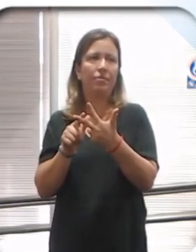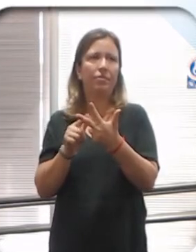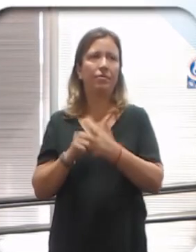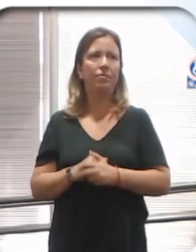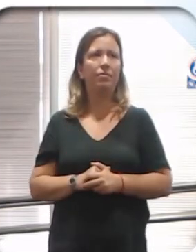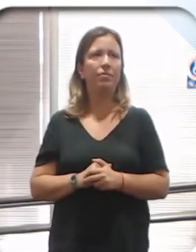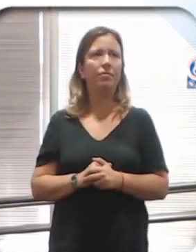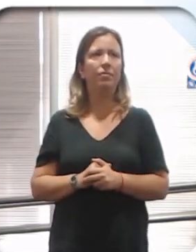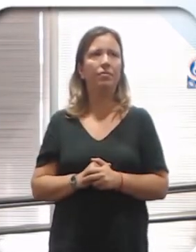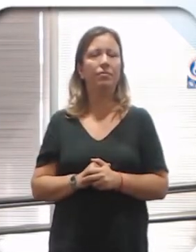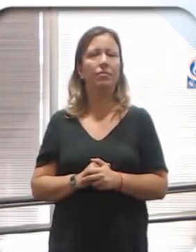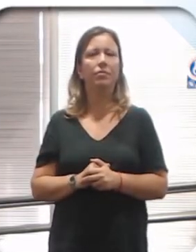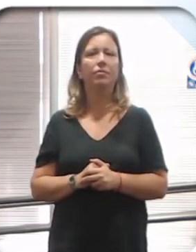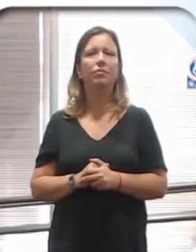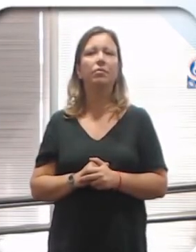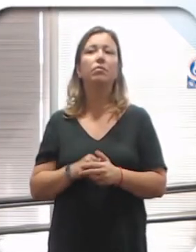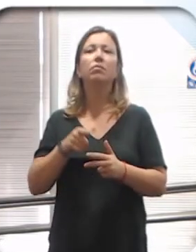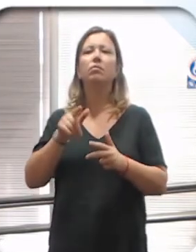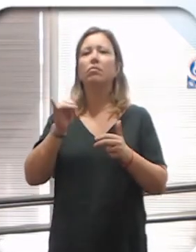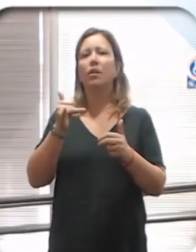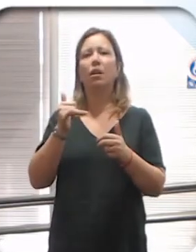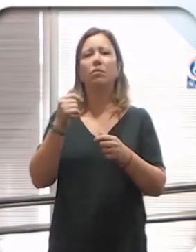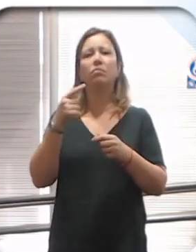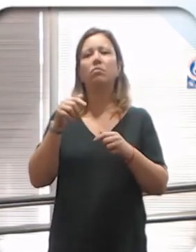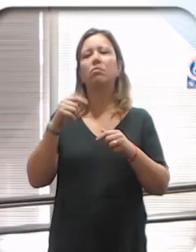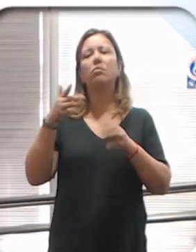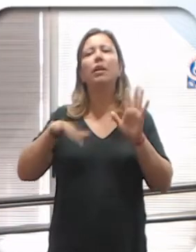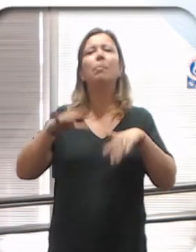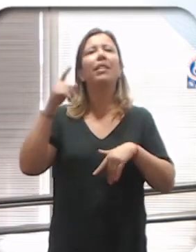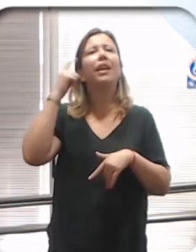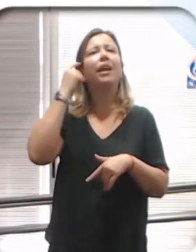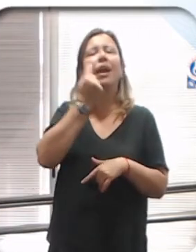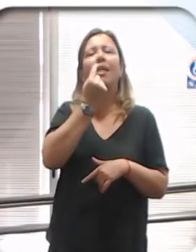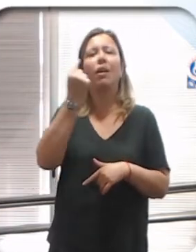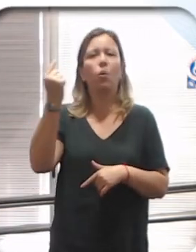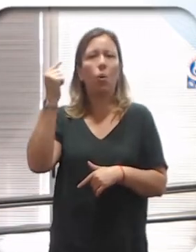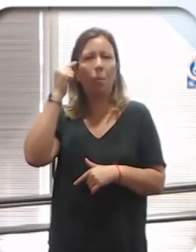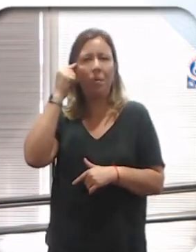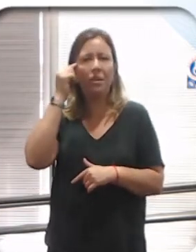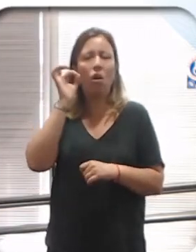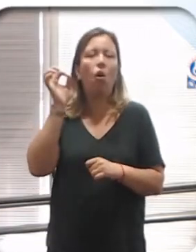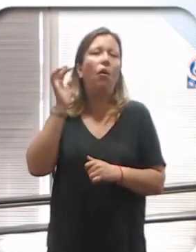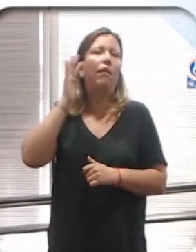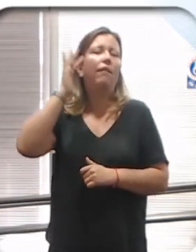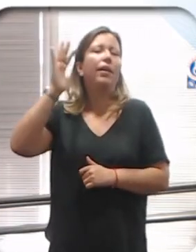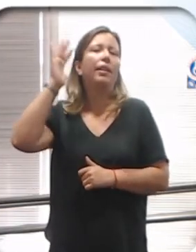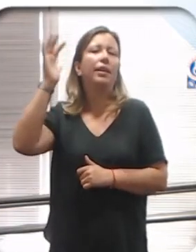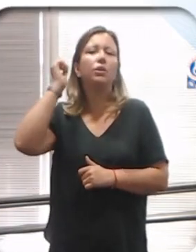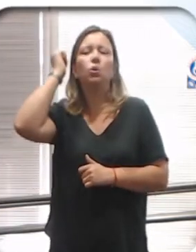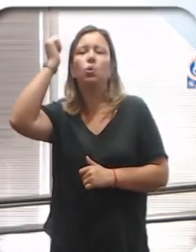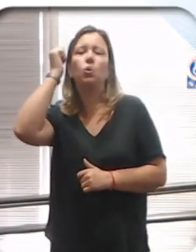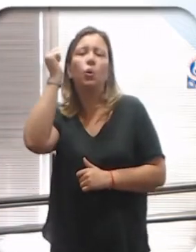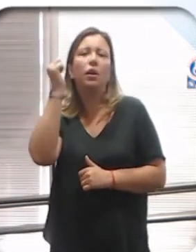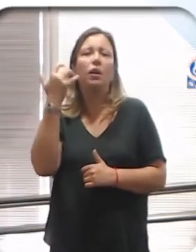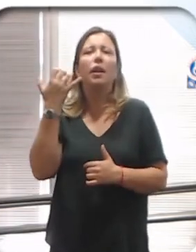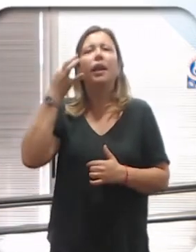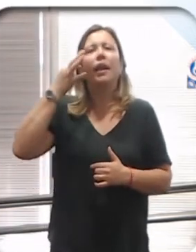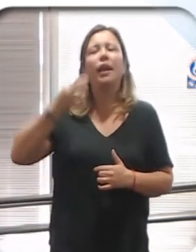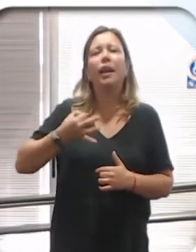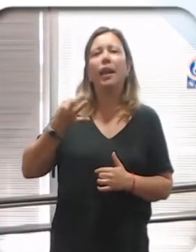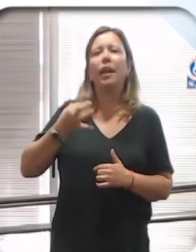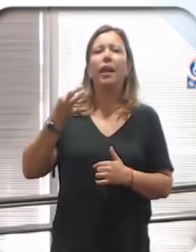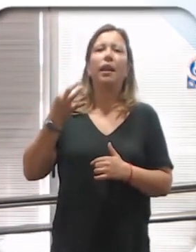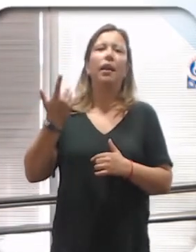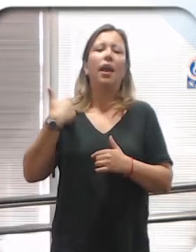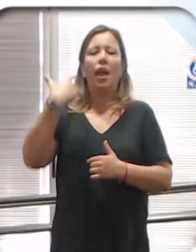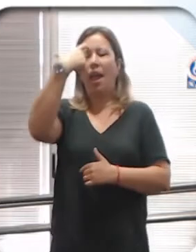metido en la cabeza. Los experimentos se expresan en forma de pensamientos, fantasías, deseos, creencias,